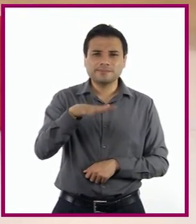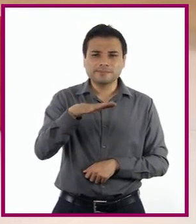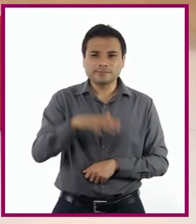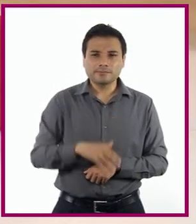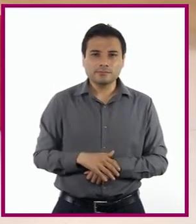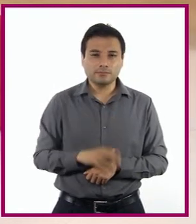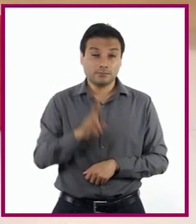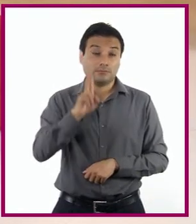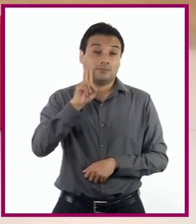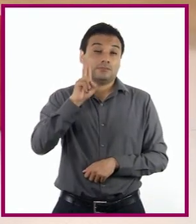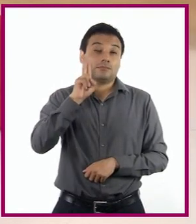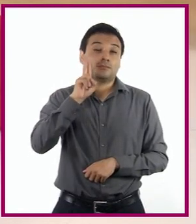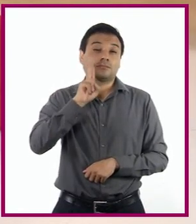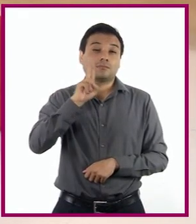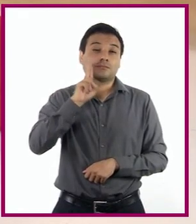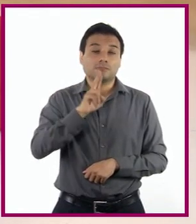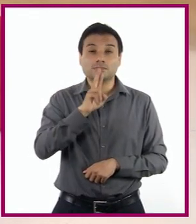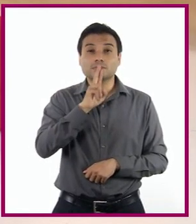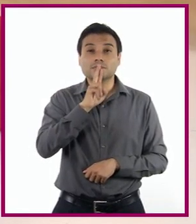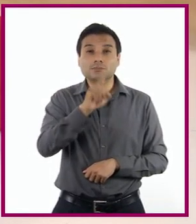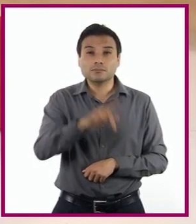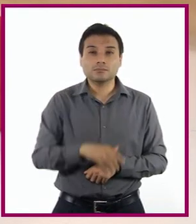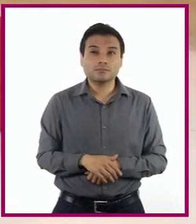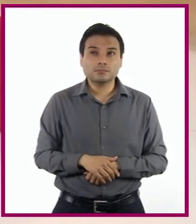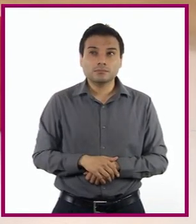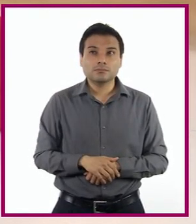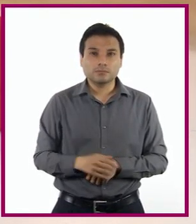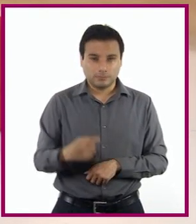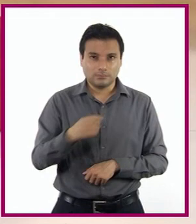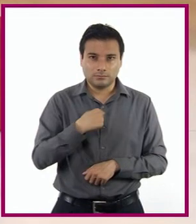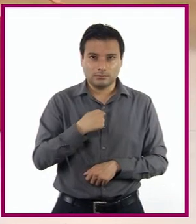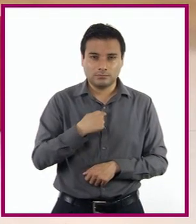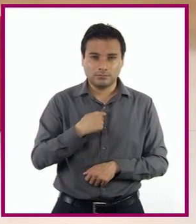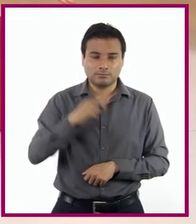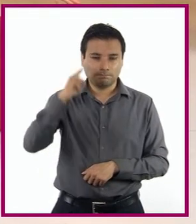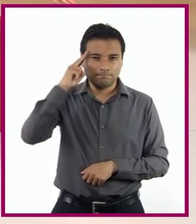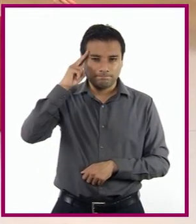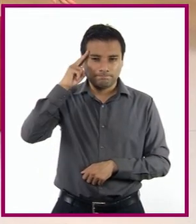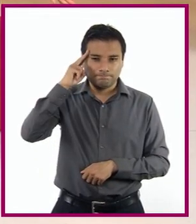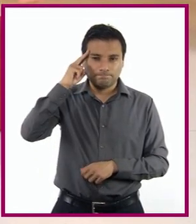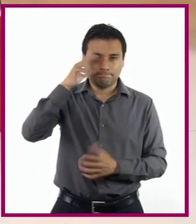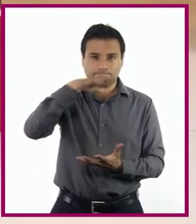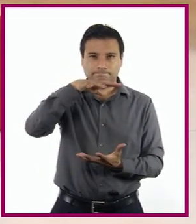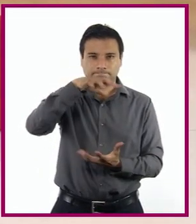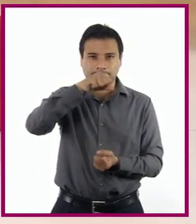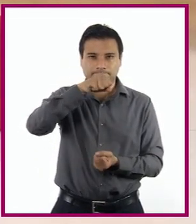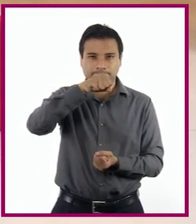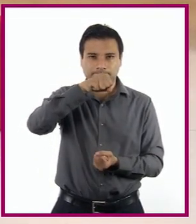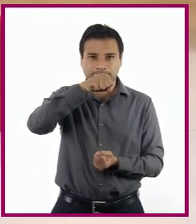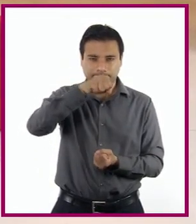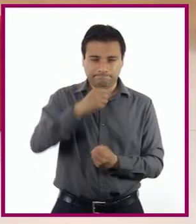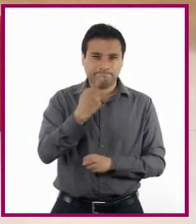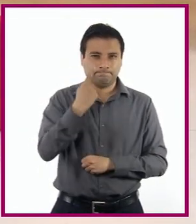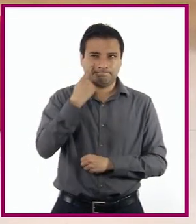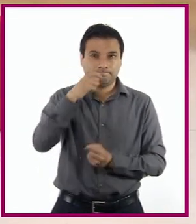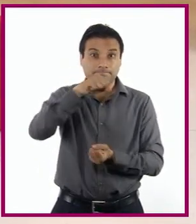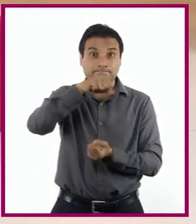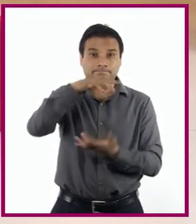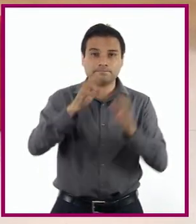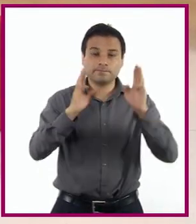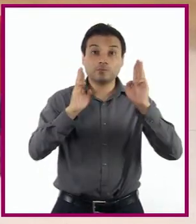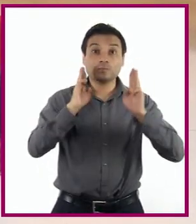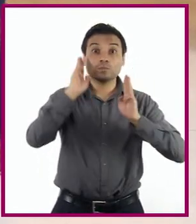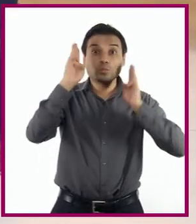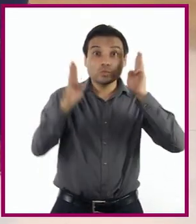qué tal si nos Teletransportamos Con la magia de la televisión Y nos vamos al Museo de